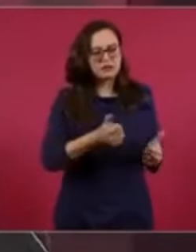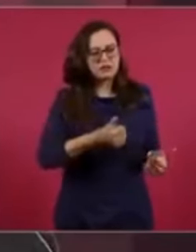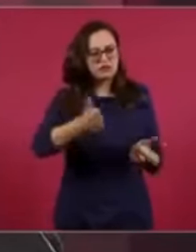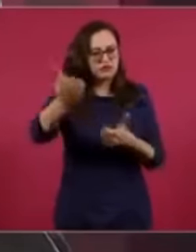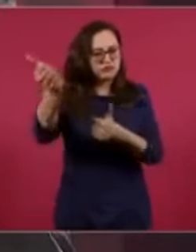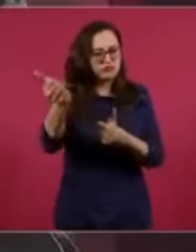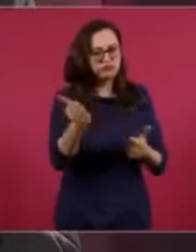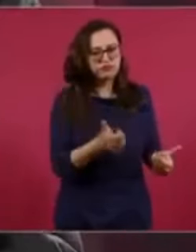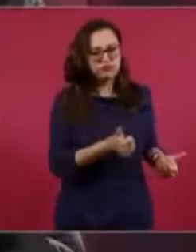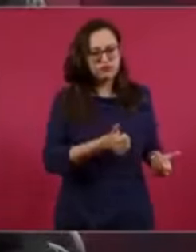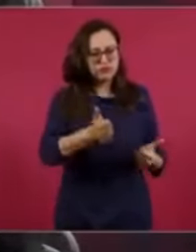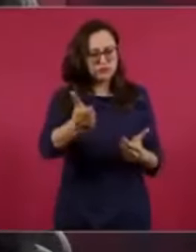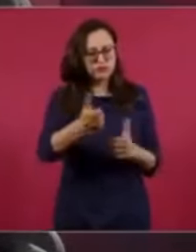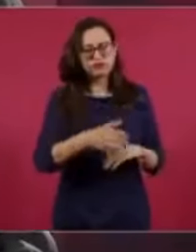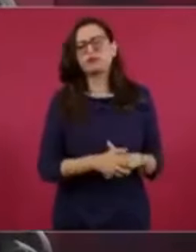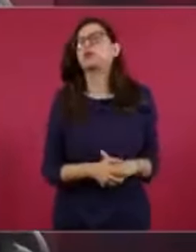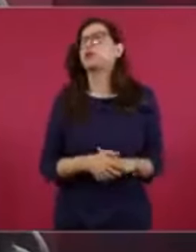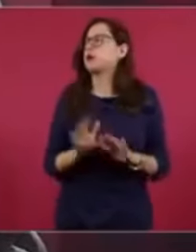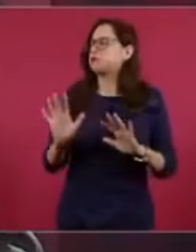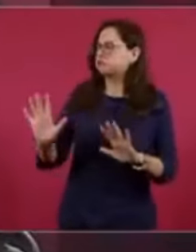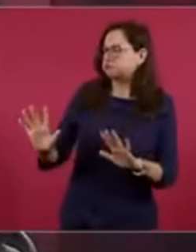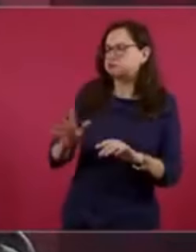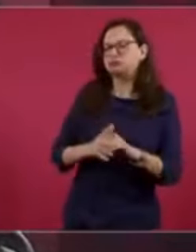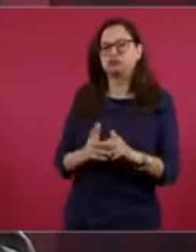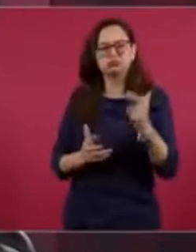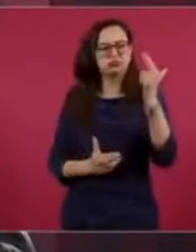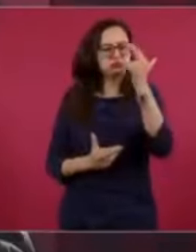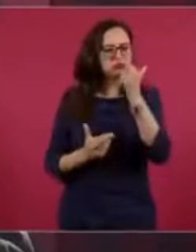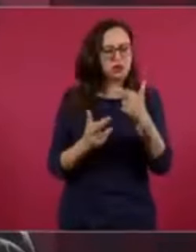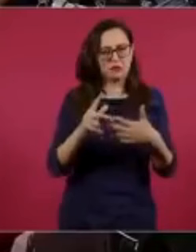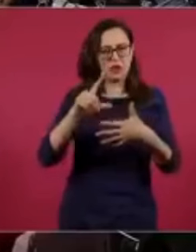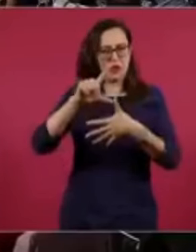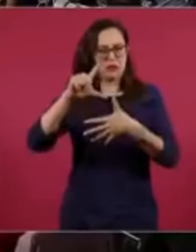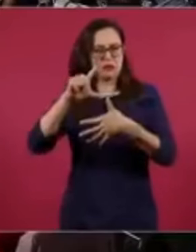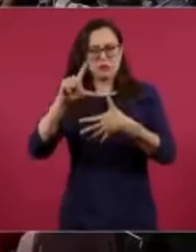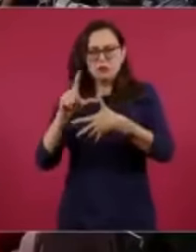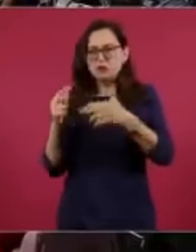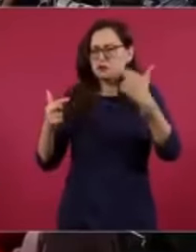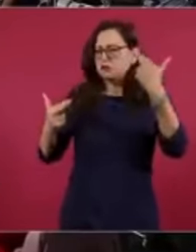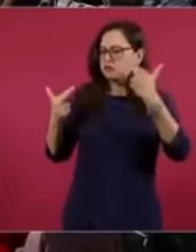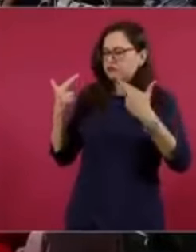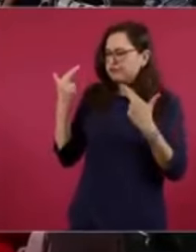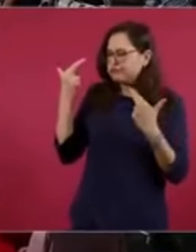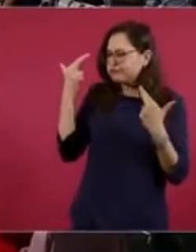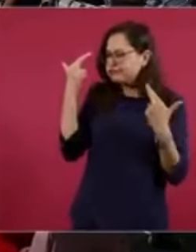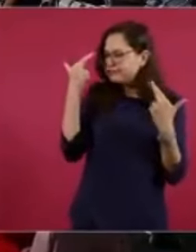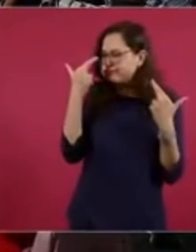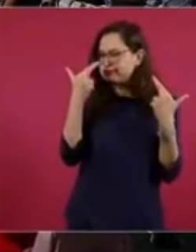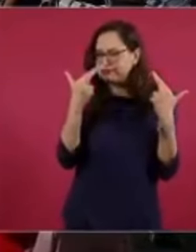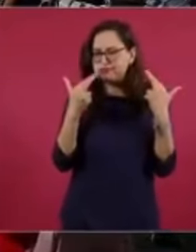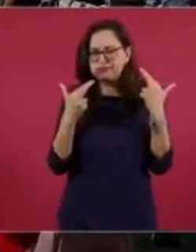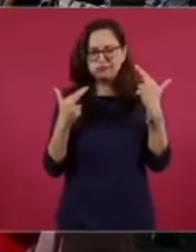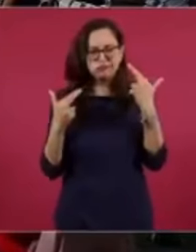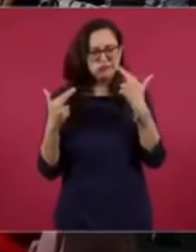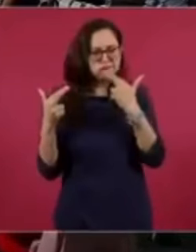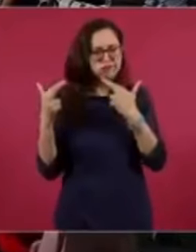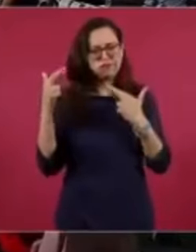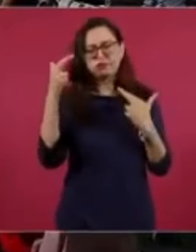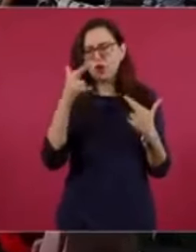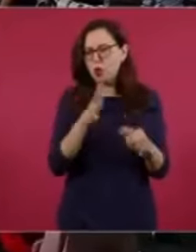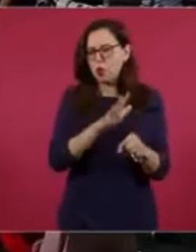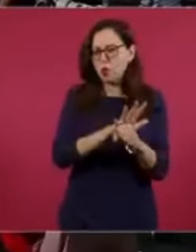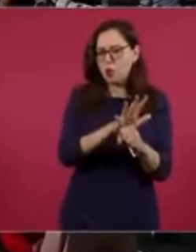analizó, se estudió, es el antecedente,